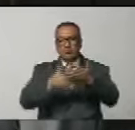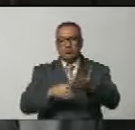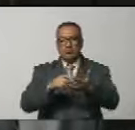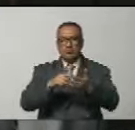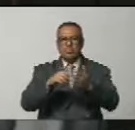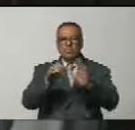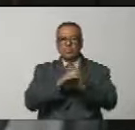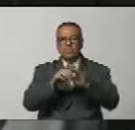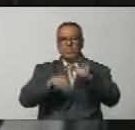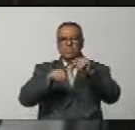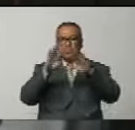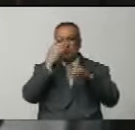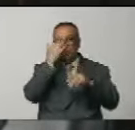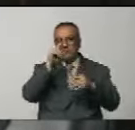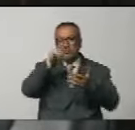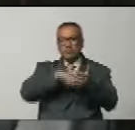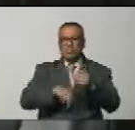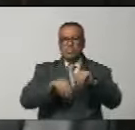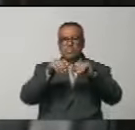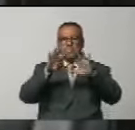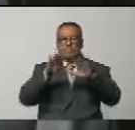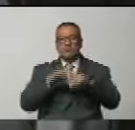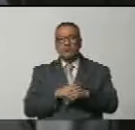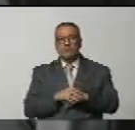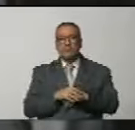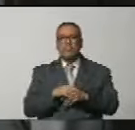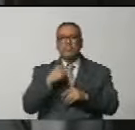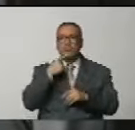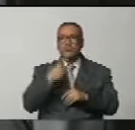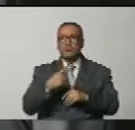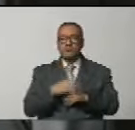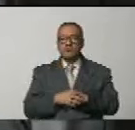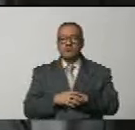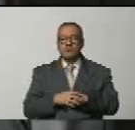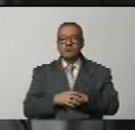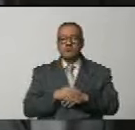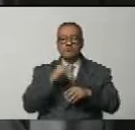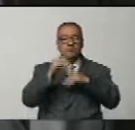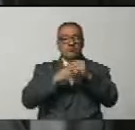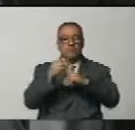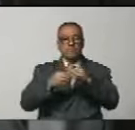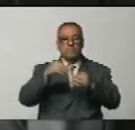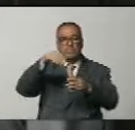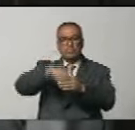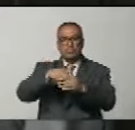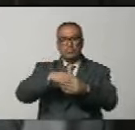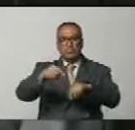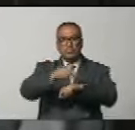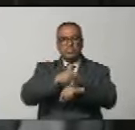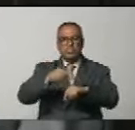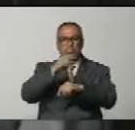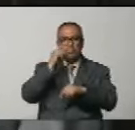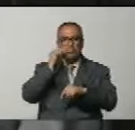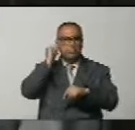gaceta oficial el 19 de febrero de 2009 señala la forma de elección del gobernador